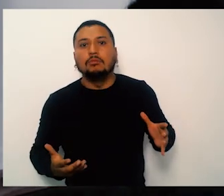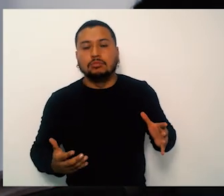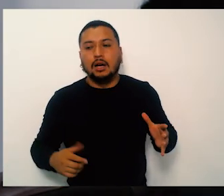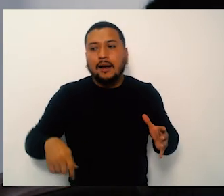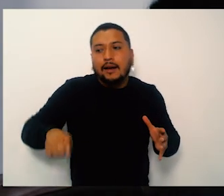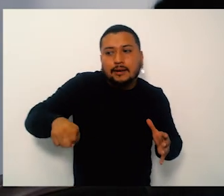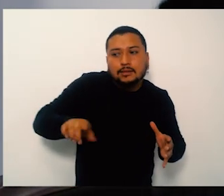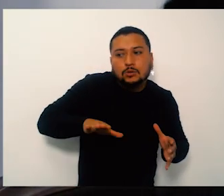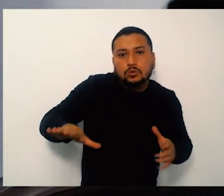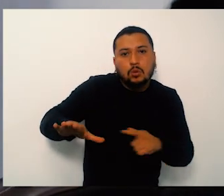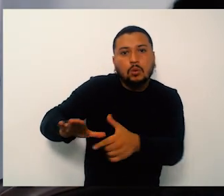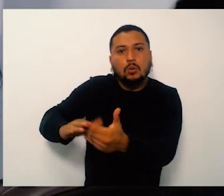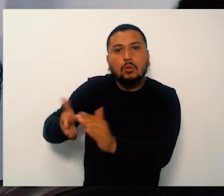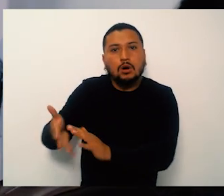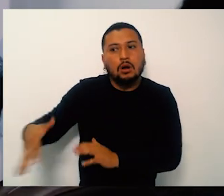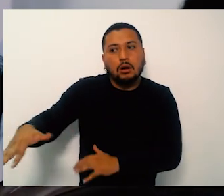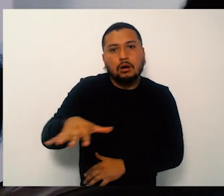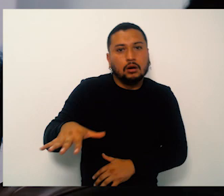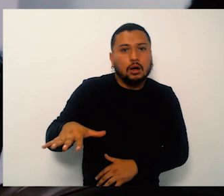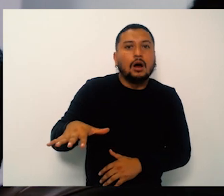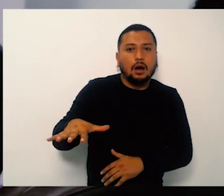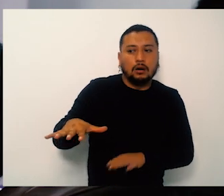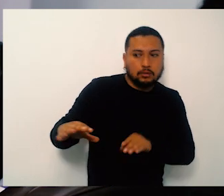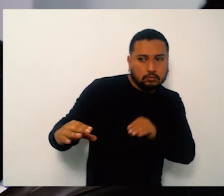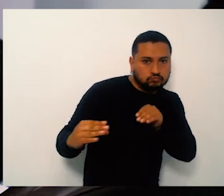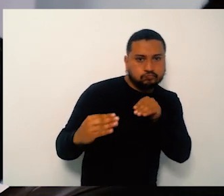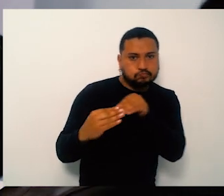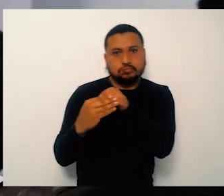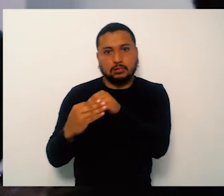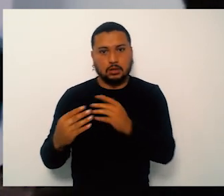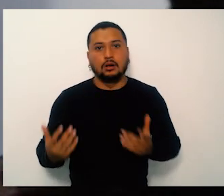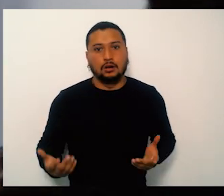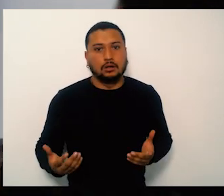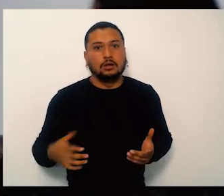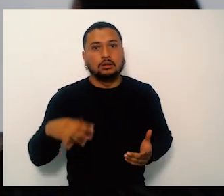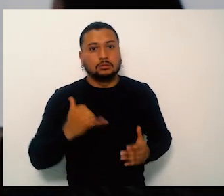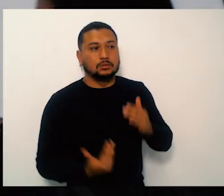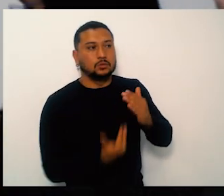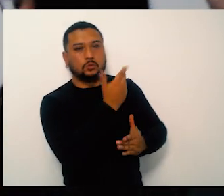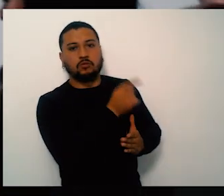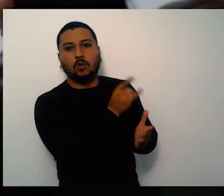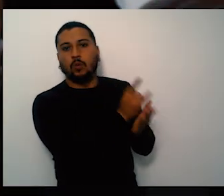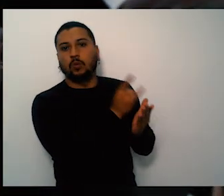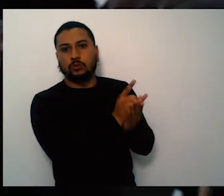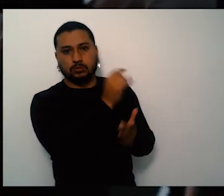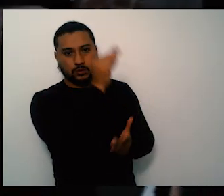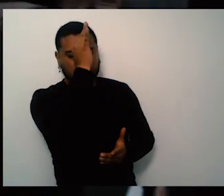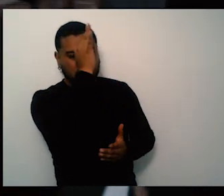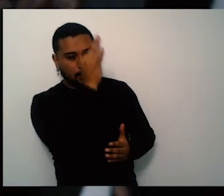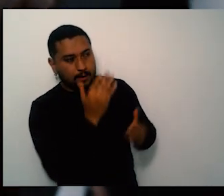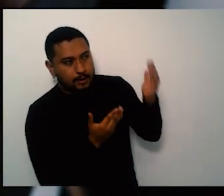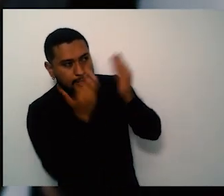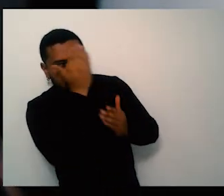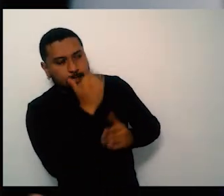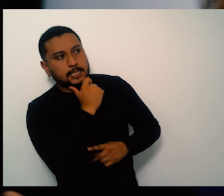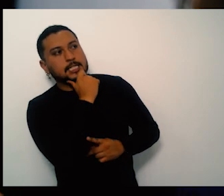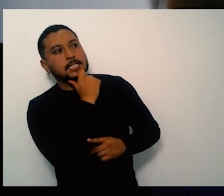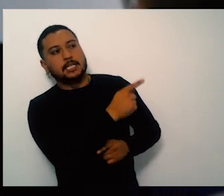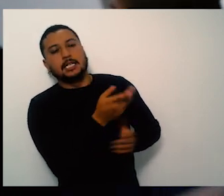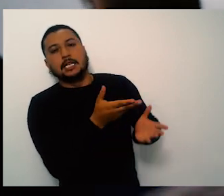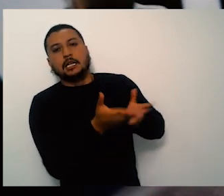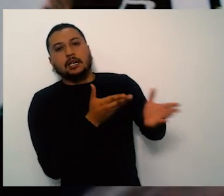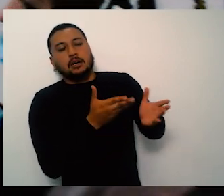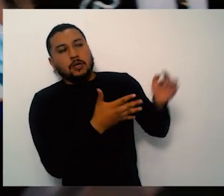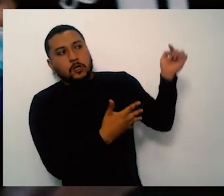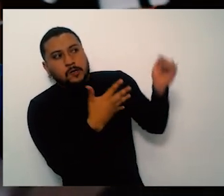descoyó para que lo acompañara en esta administración. Eso es lo que hace que usted,